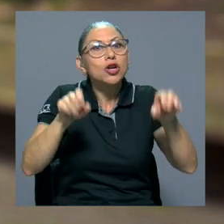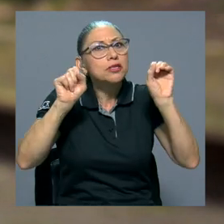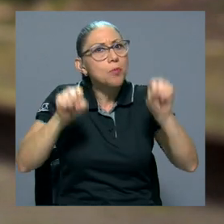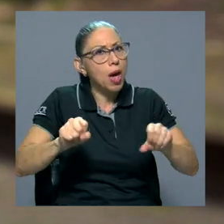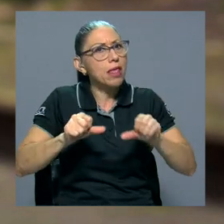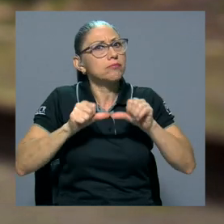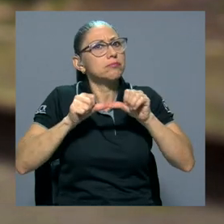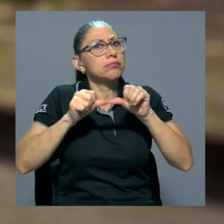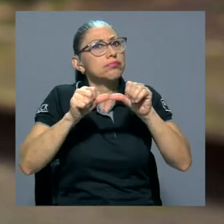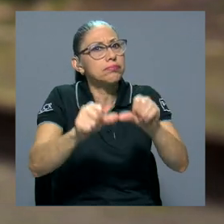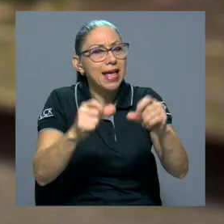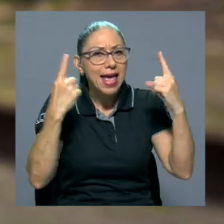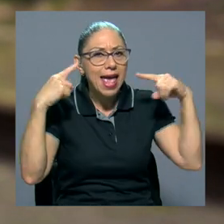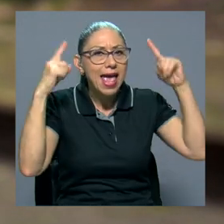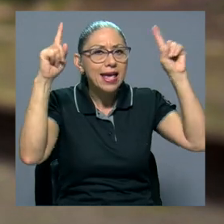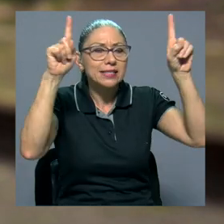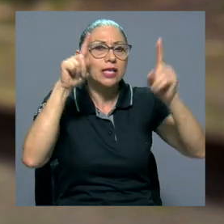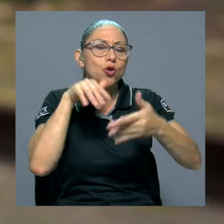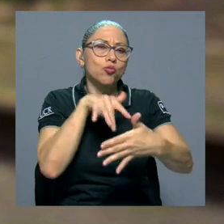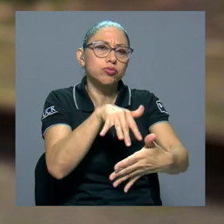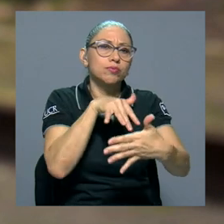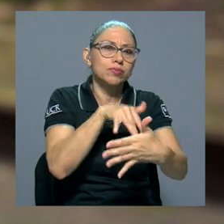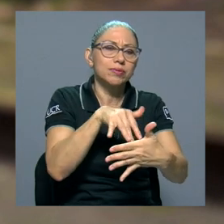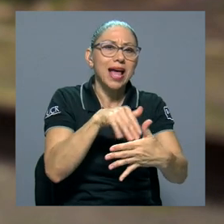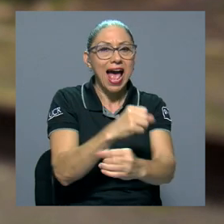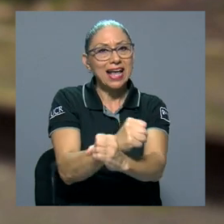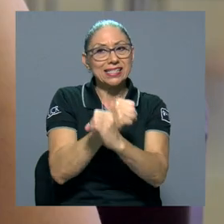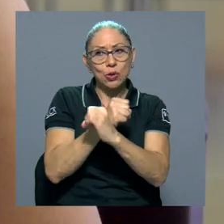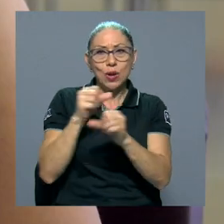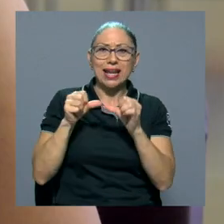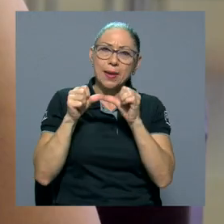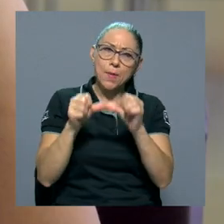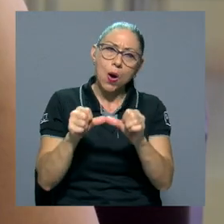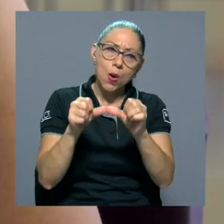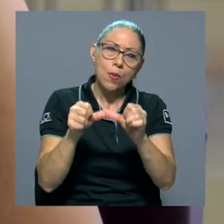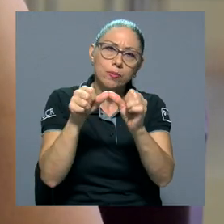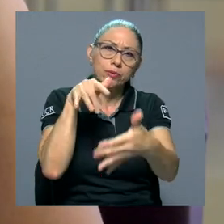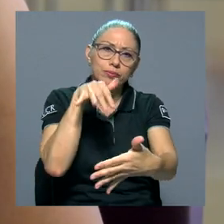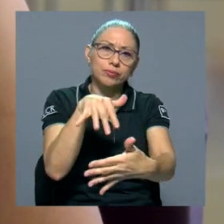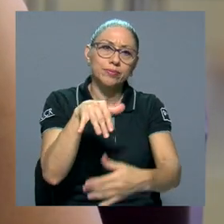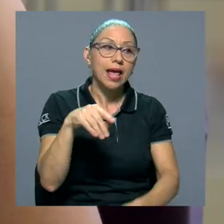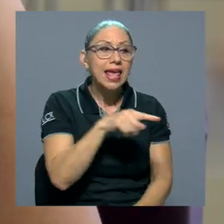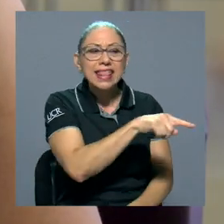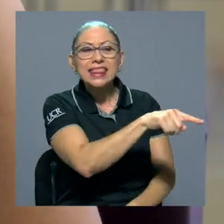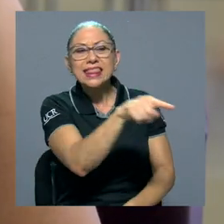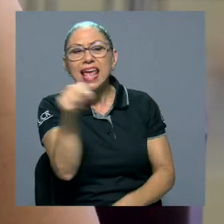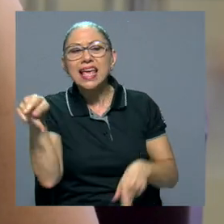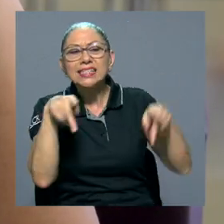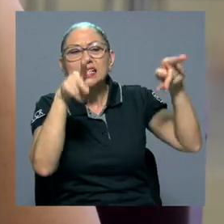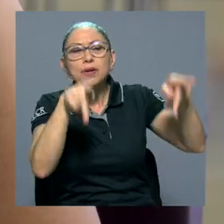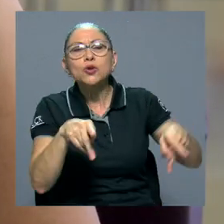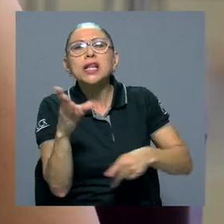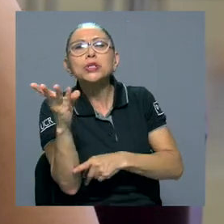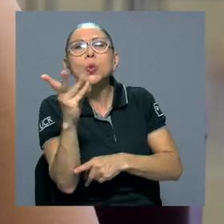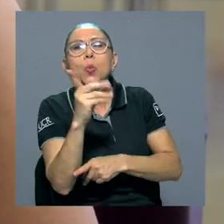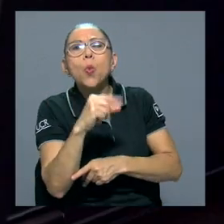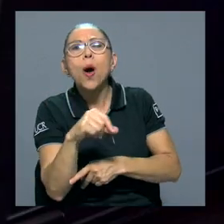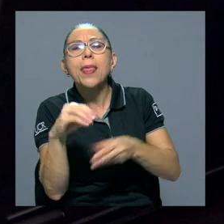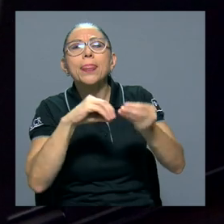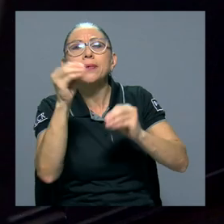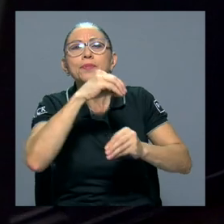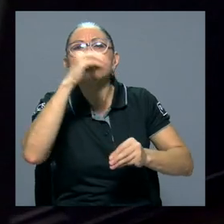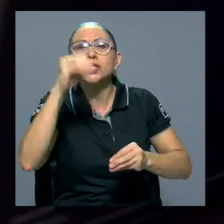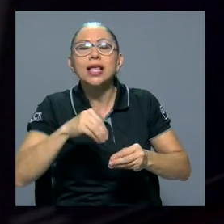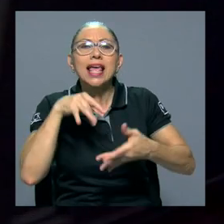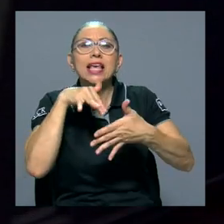éxito en su proyecto académico y en asegurar la permanencia. Y de esas personas, ¿qué porcentaje estudia con